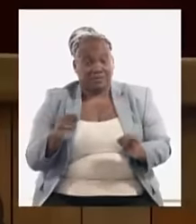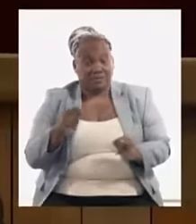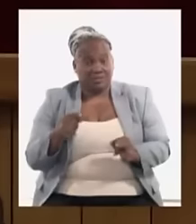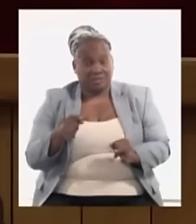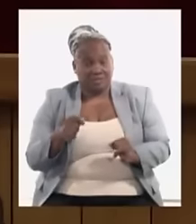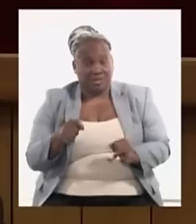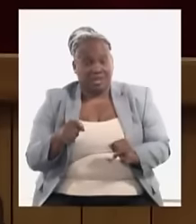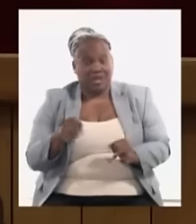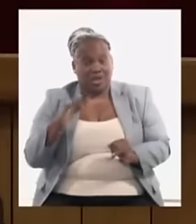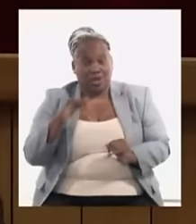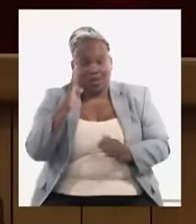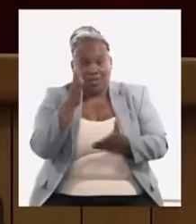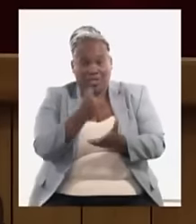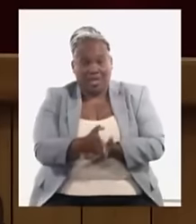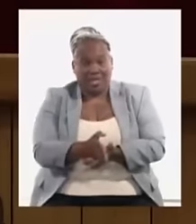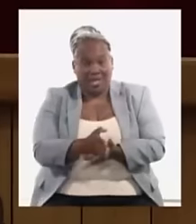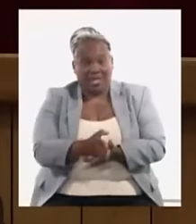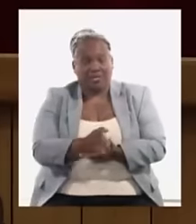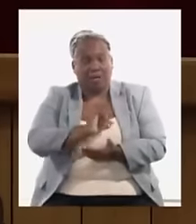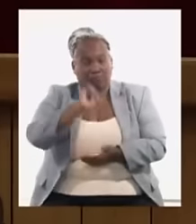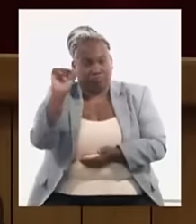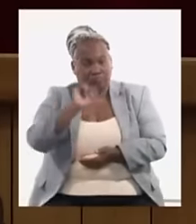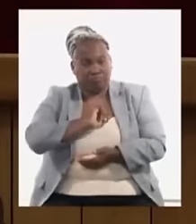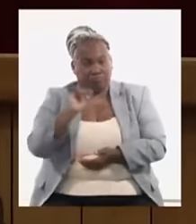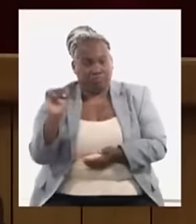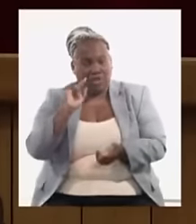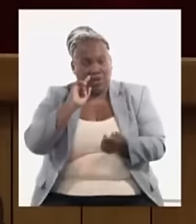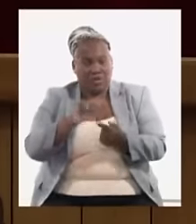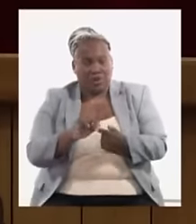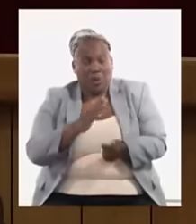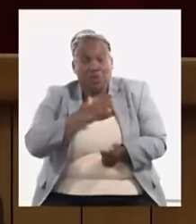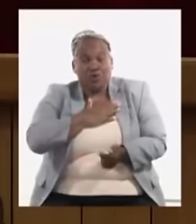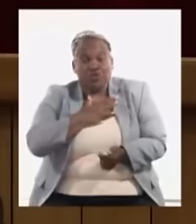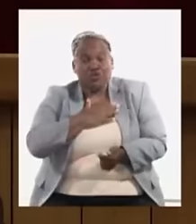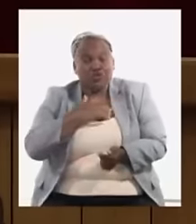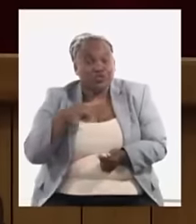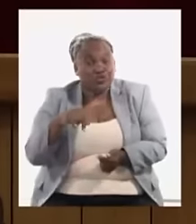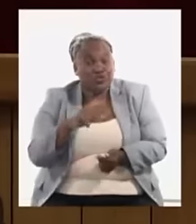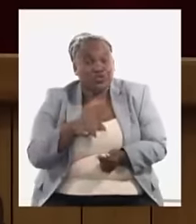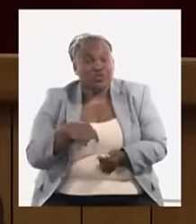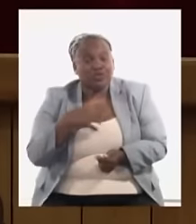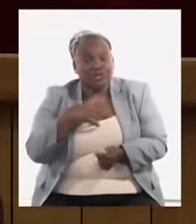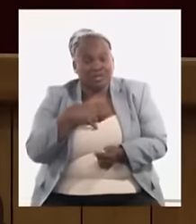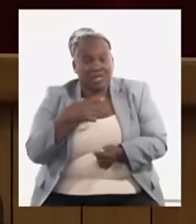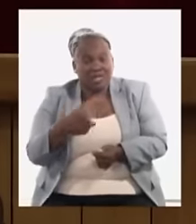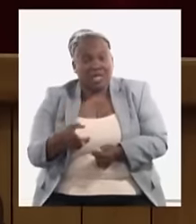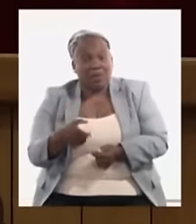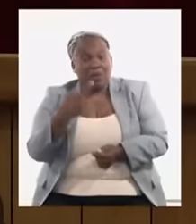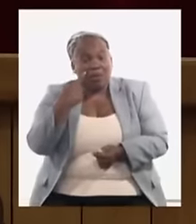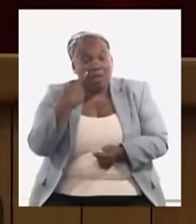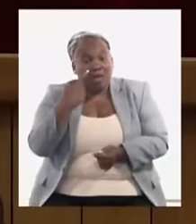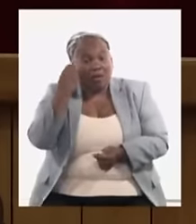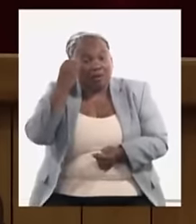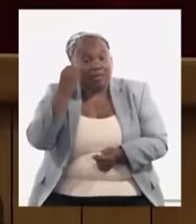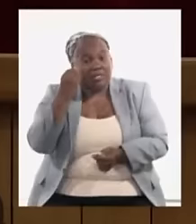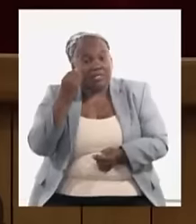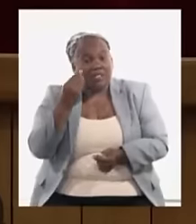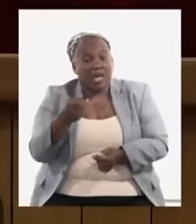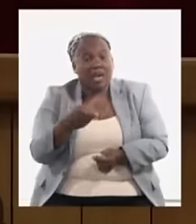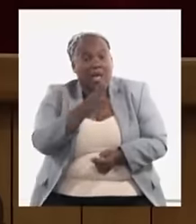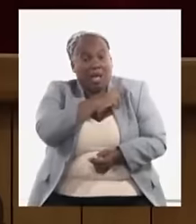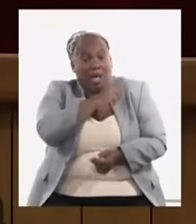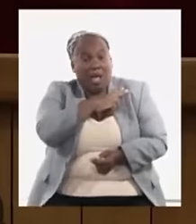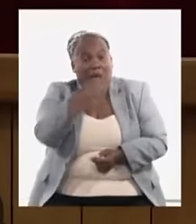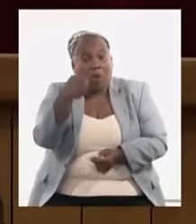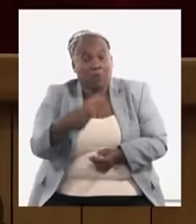llevarnos a lograr ese objetivo pero nosotros también tenemos que hacer valer más el papel y la autoridad que le